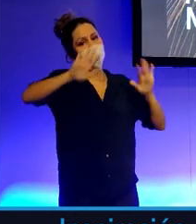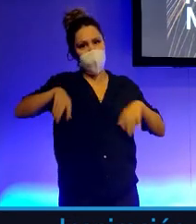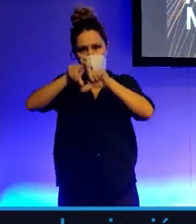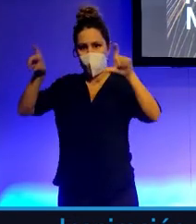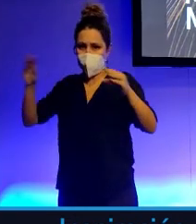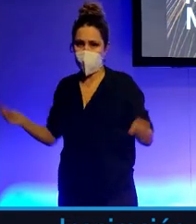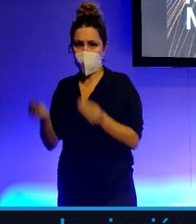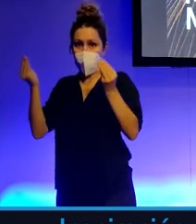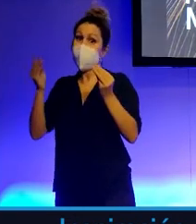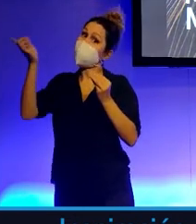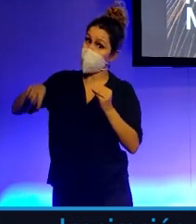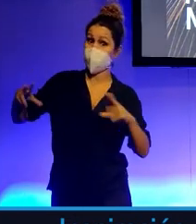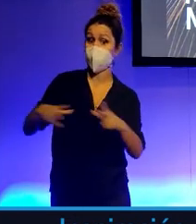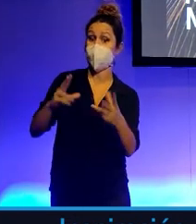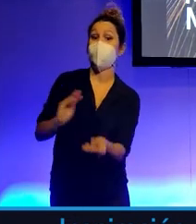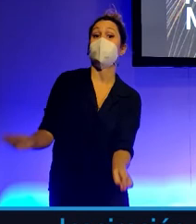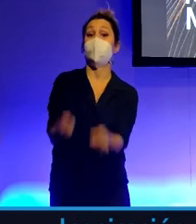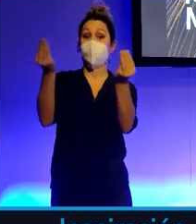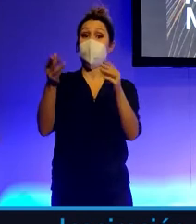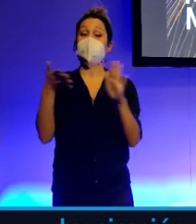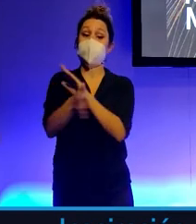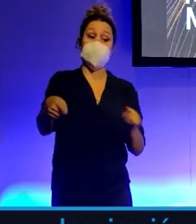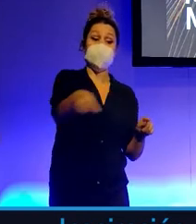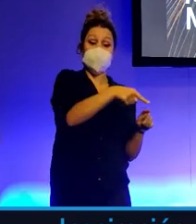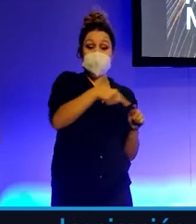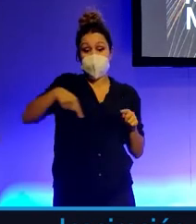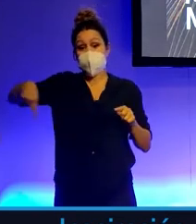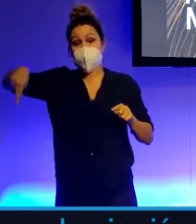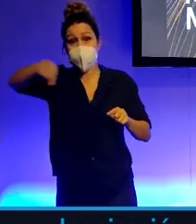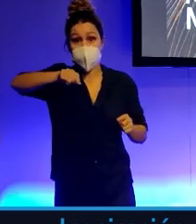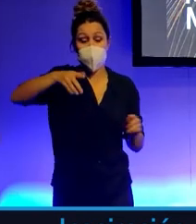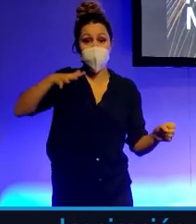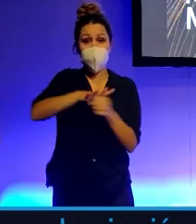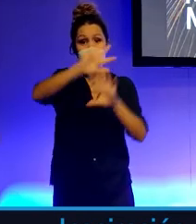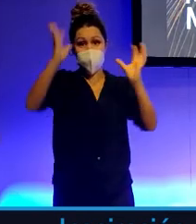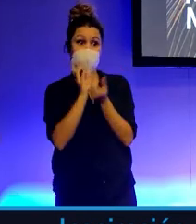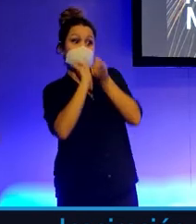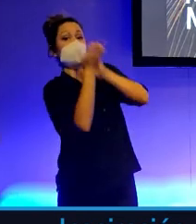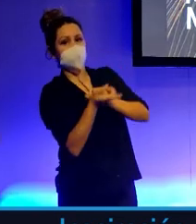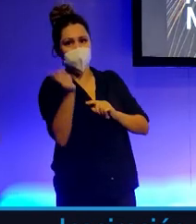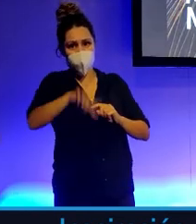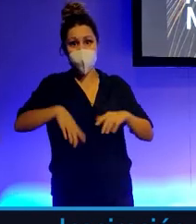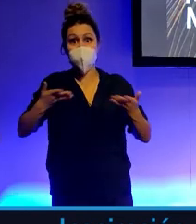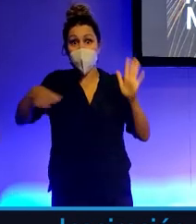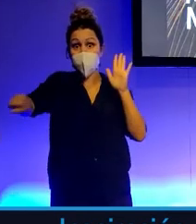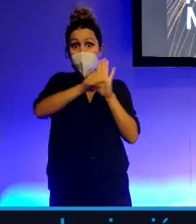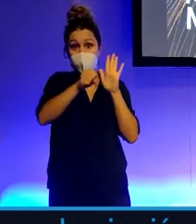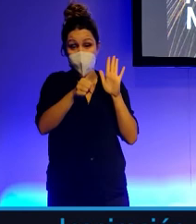mejorará nuestra sociedad. Si mejora nuestras sociedades, ¿qué mejora? Mejora el mundo. Por lo tanto, las marcas,